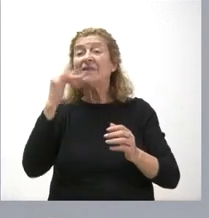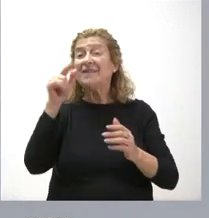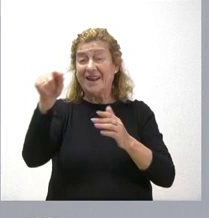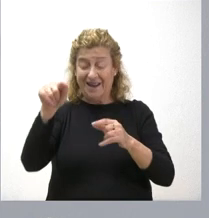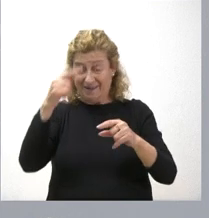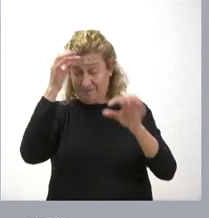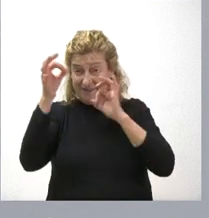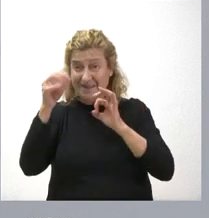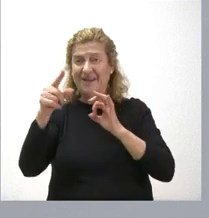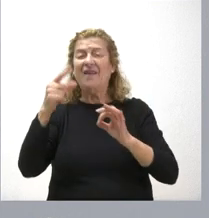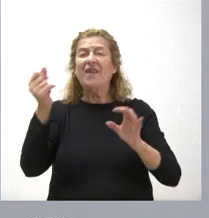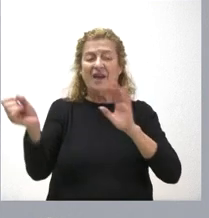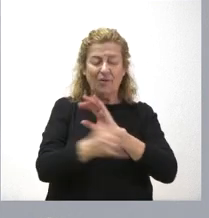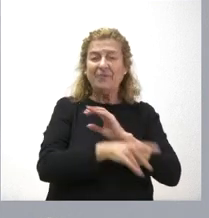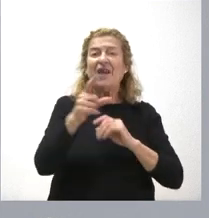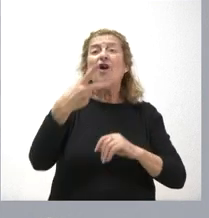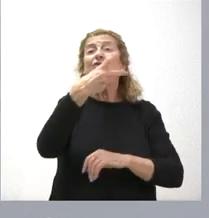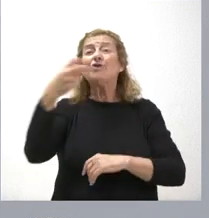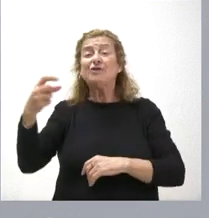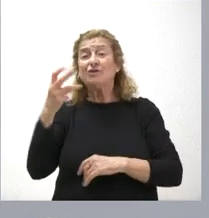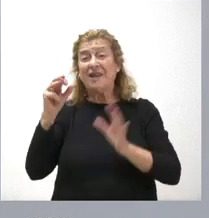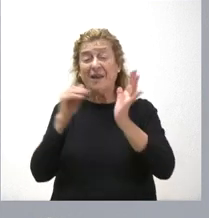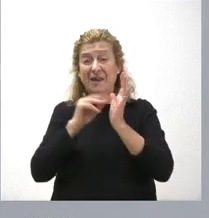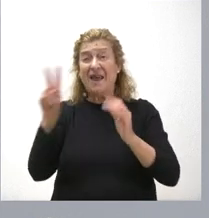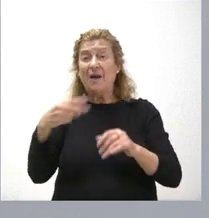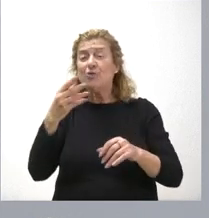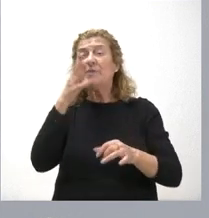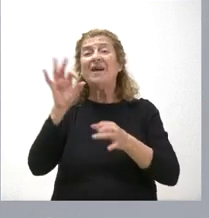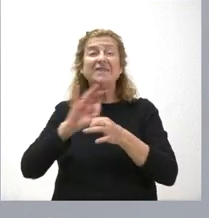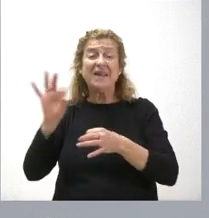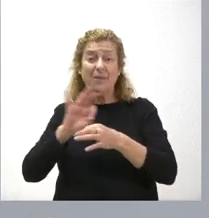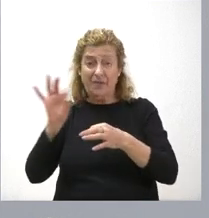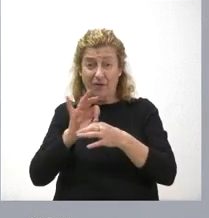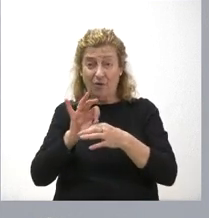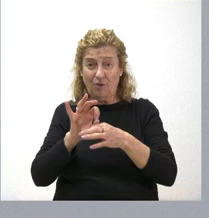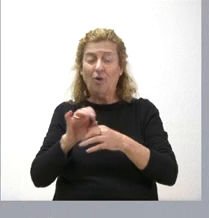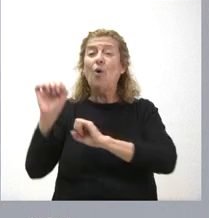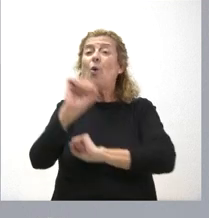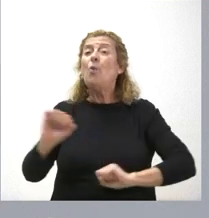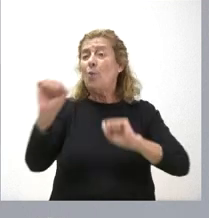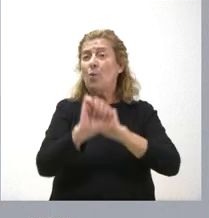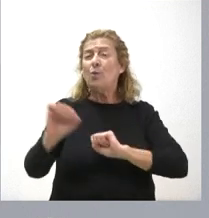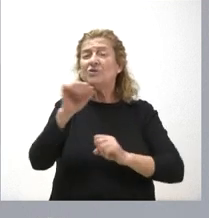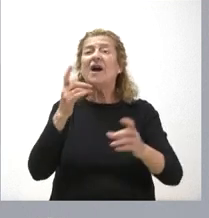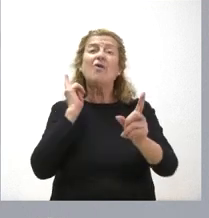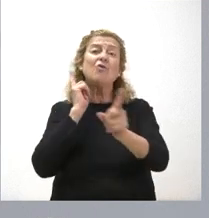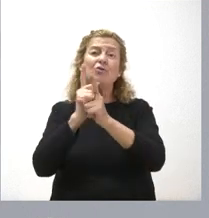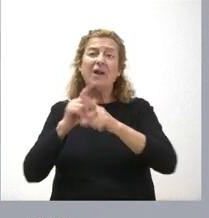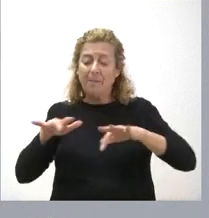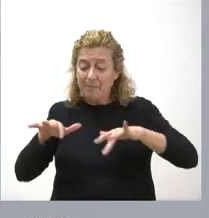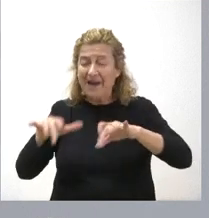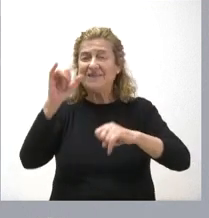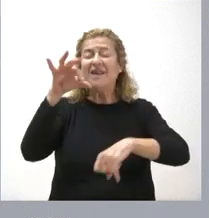inversiones. 260.000 euros para el servicio de lucha contra plagas y enfermedades